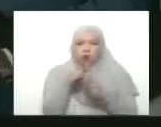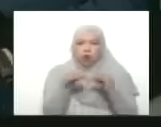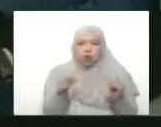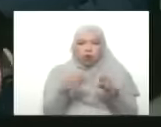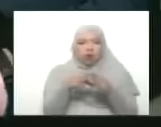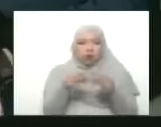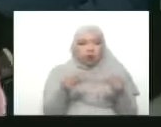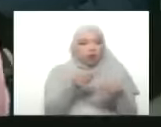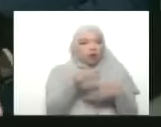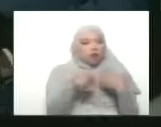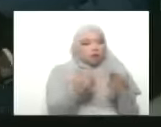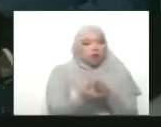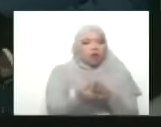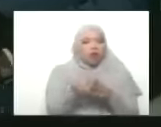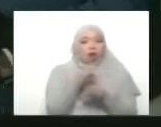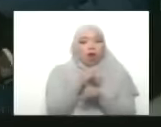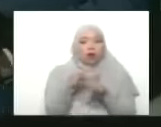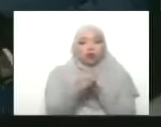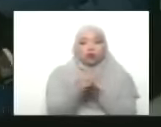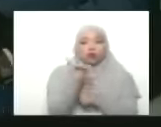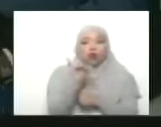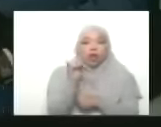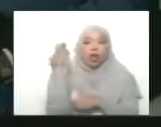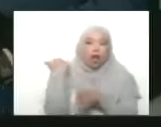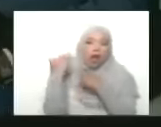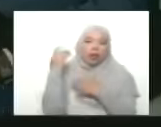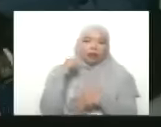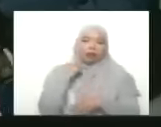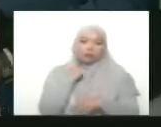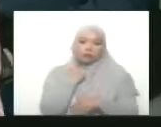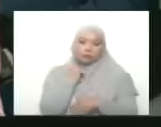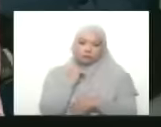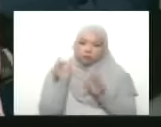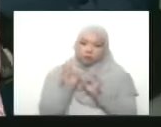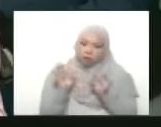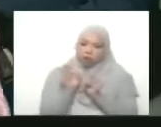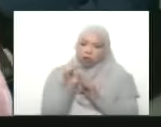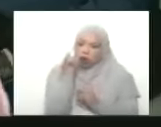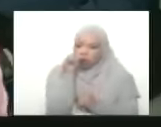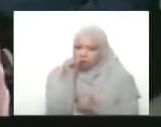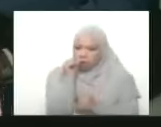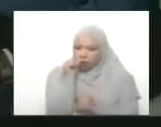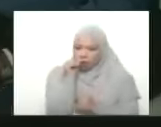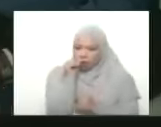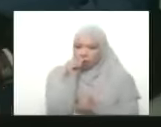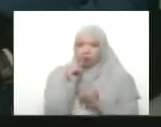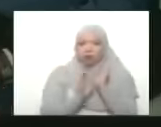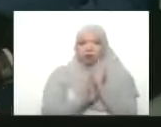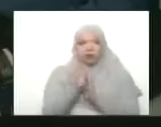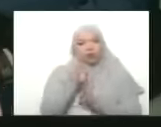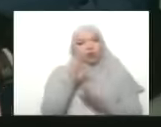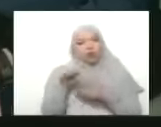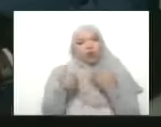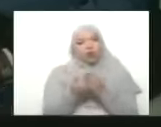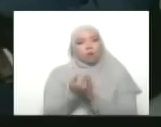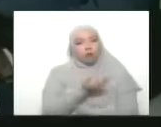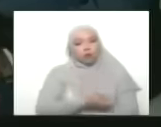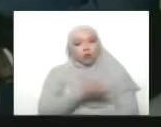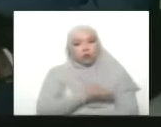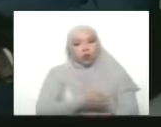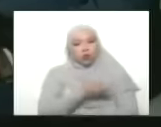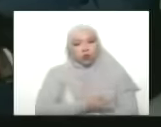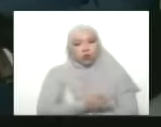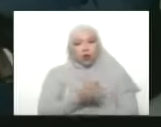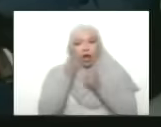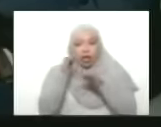eso quiere decir que la cultura patriarcal no es solamente de los hombres tenemos que superarlo como sociedad así